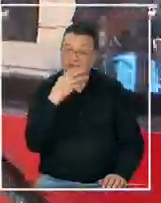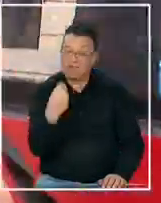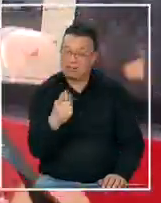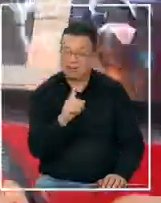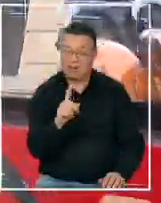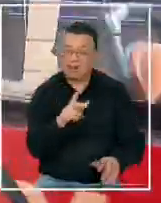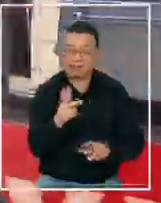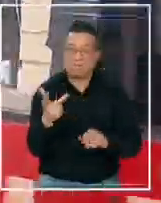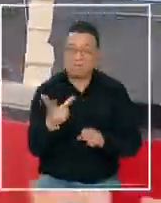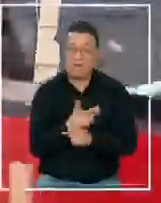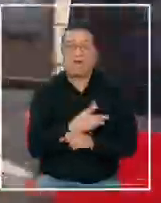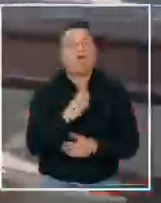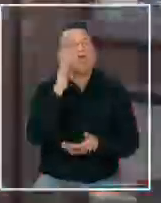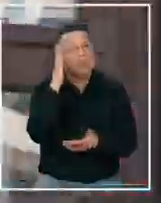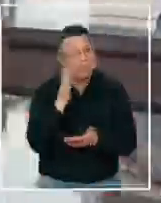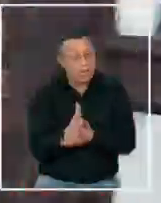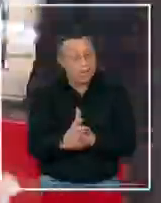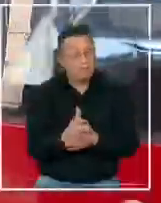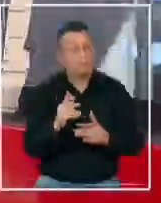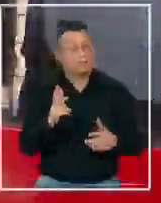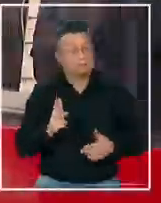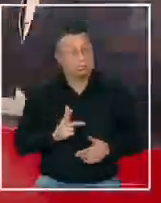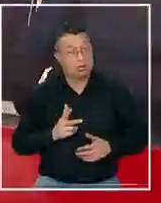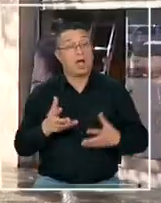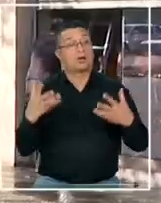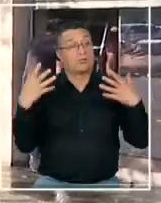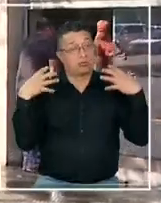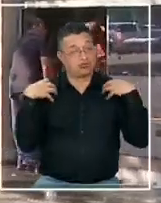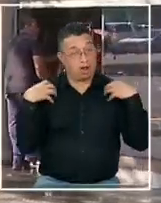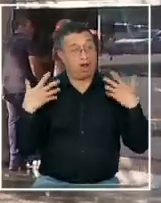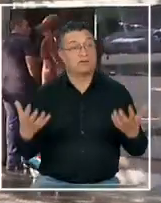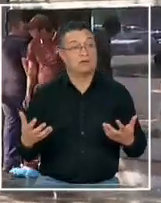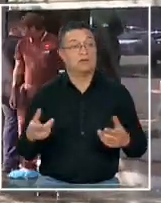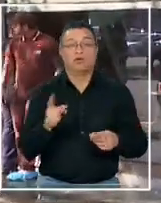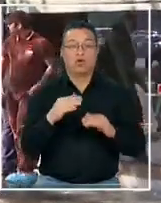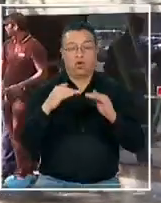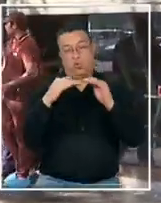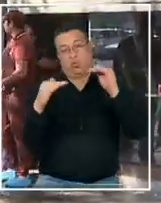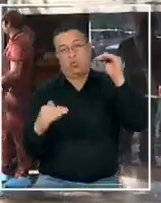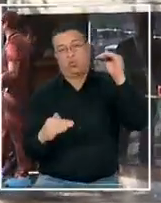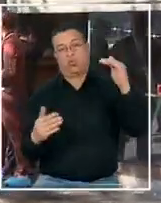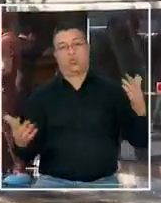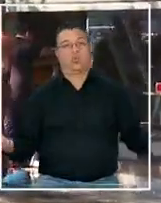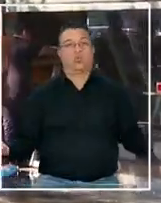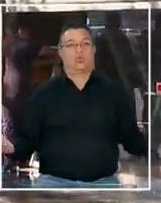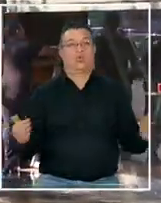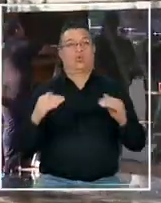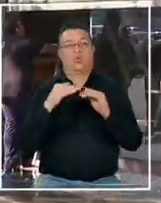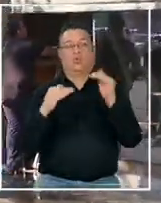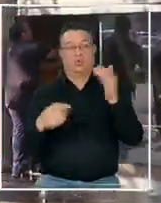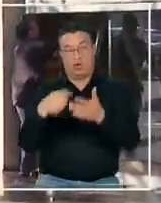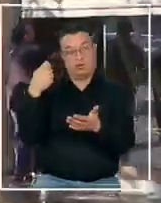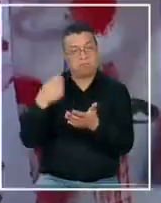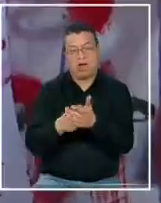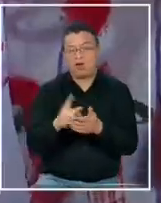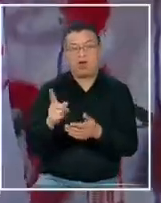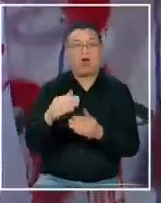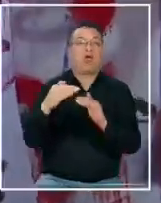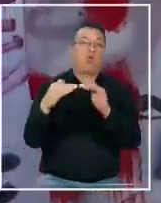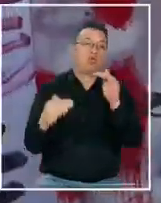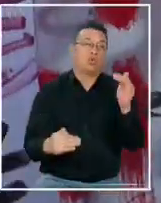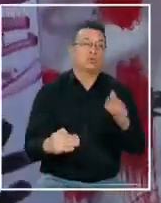lo correcto es que tenemos que ser responsables no es justo no es justo que no se pague el pasaje